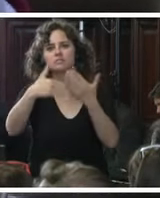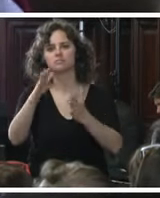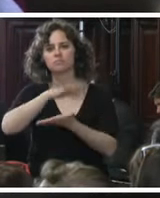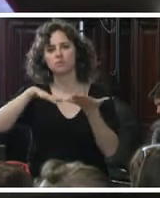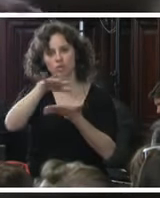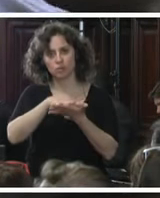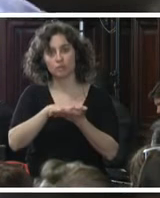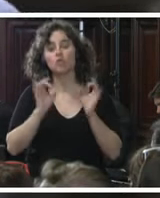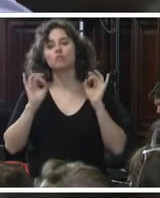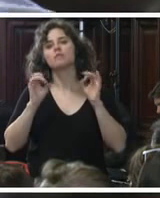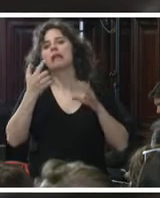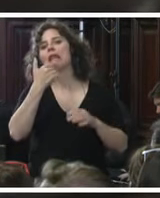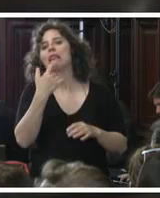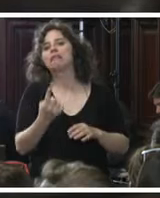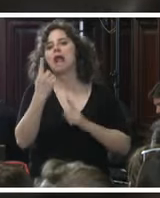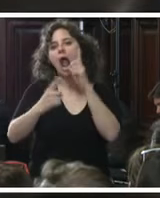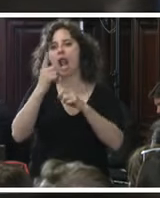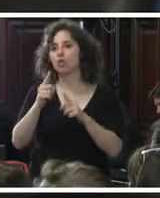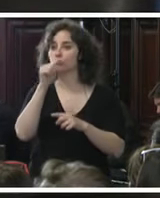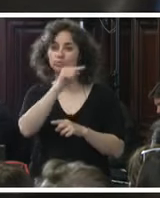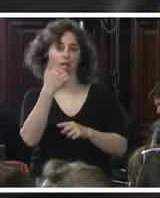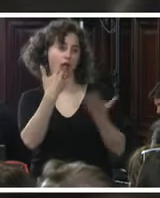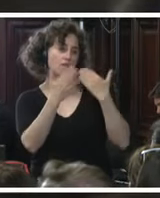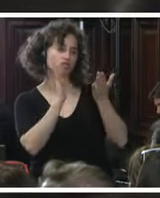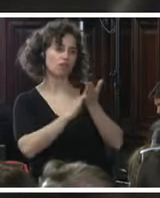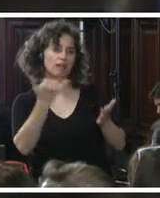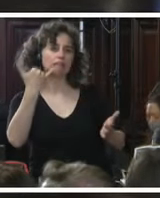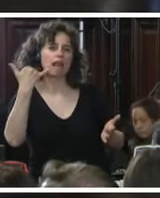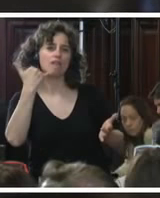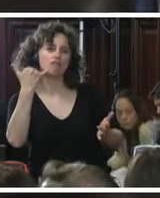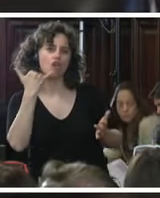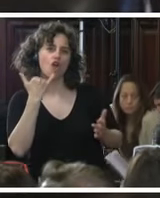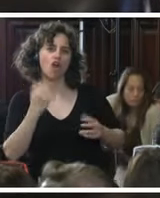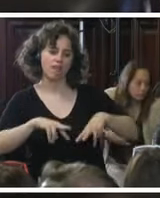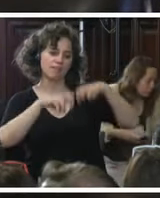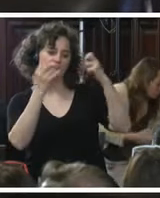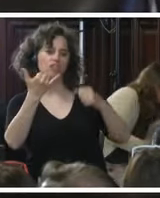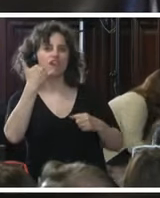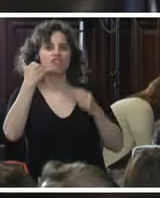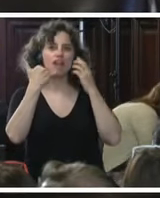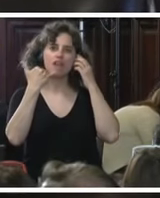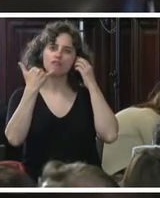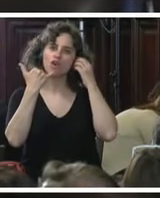mencionar algo usted mencionó el tema de los teléfonos la investigación de los teléfonos